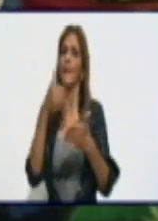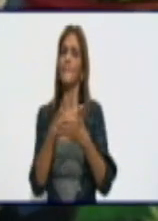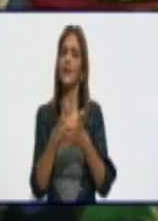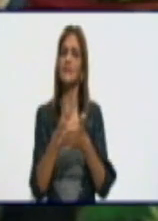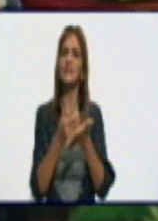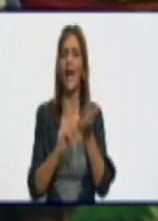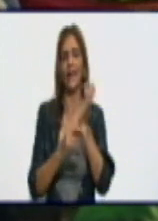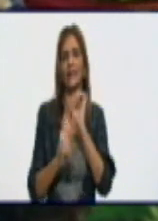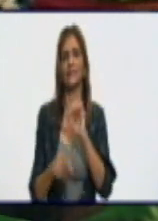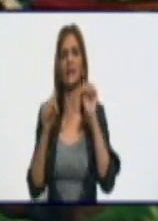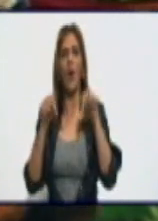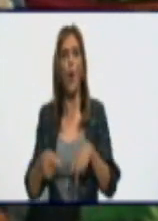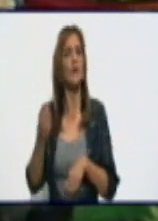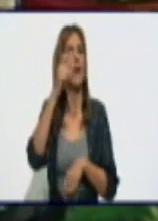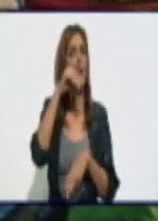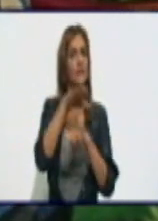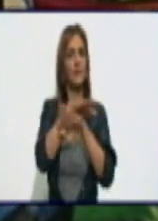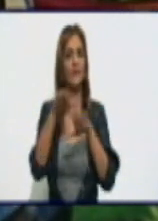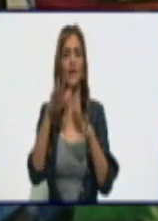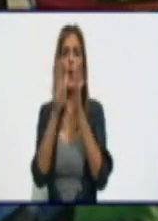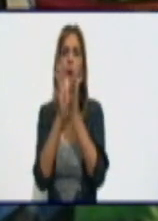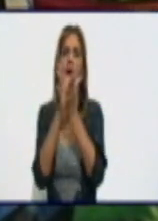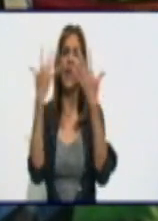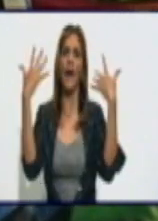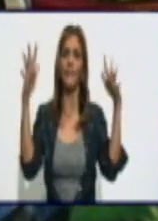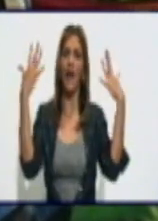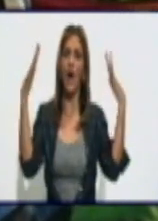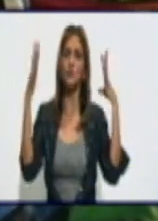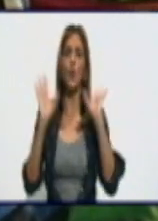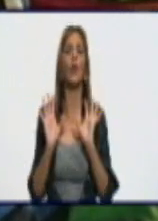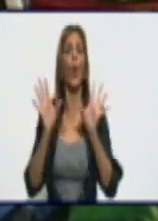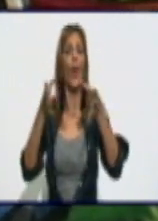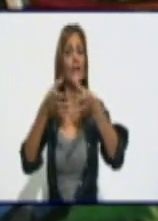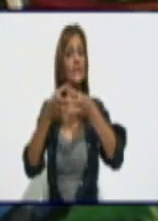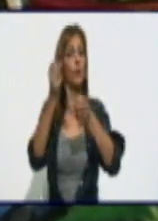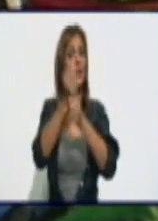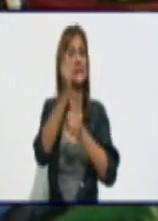aplauso de la patria agradecida al colectivo de trabajadores